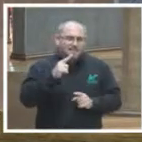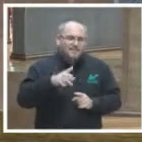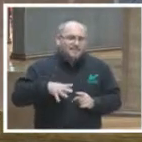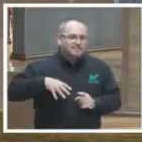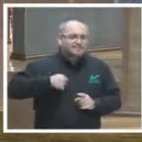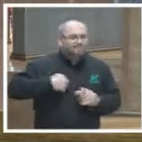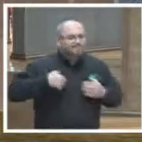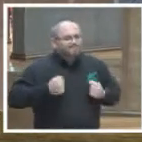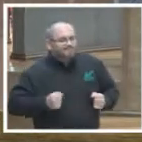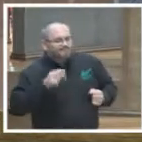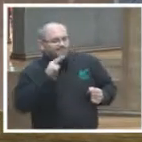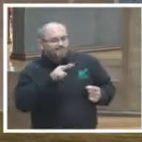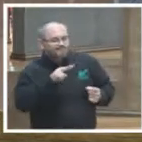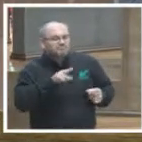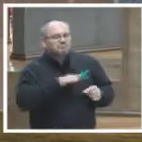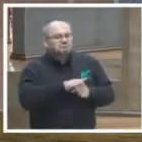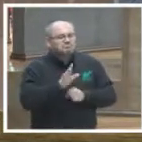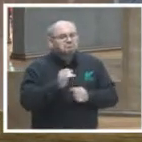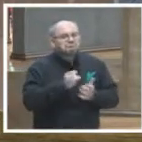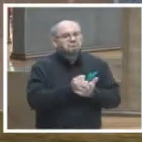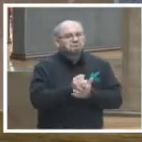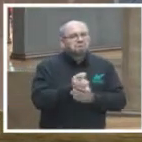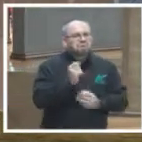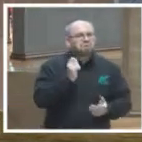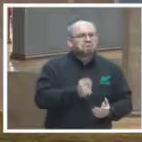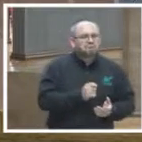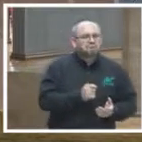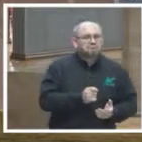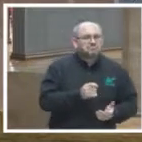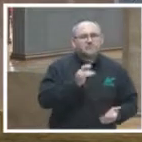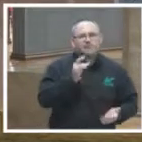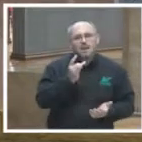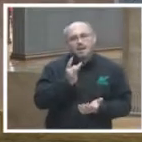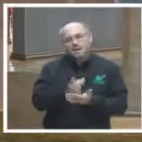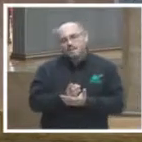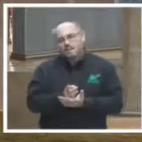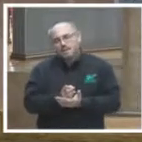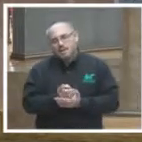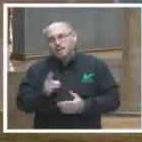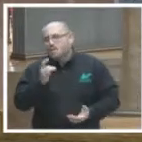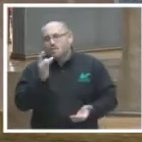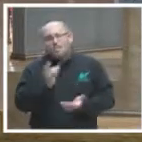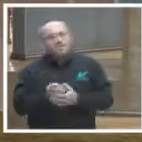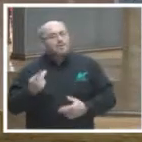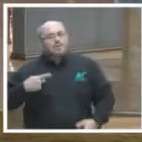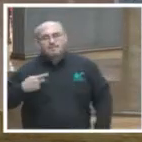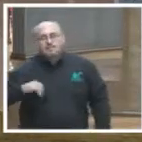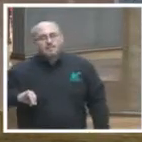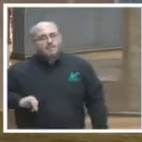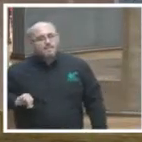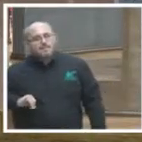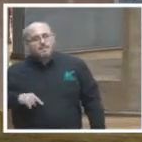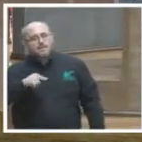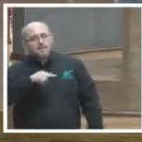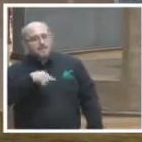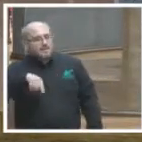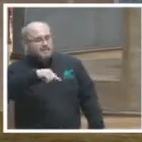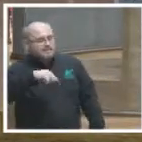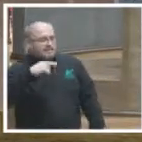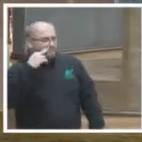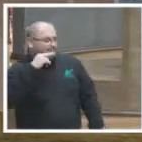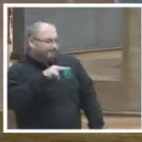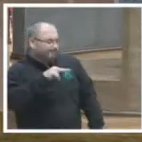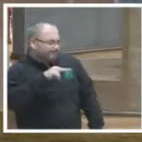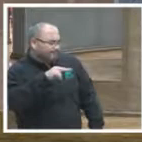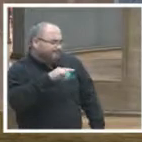comprender las decisiones la verdad es que es solo la gente que está directamente interesada o la academia que se dedica a explicar